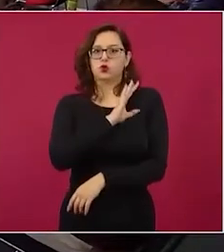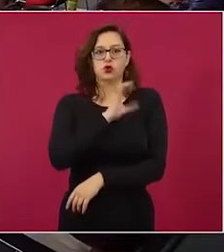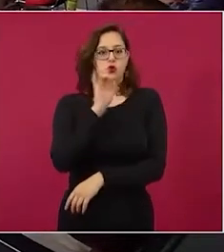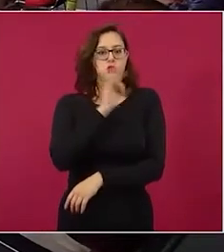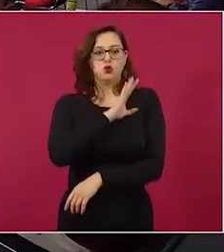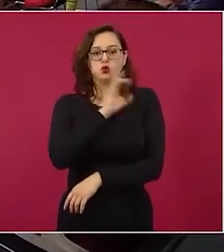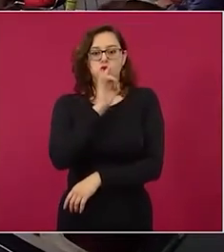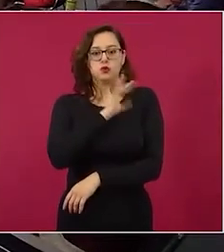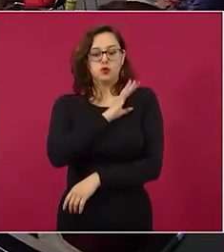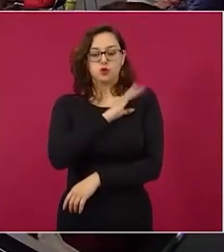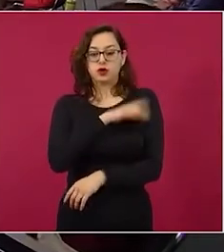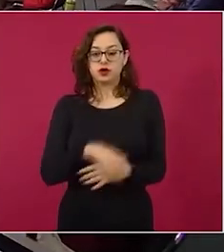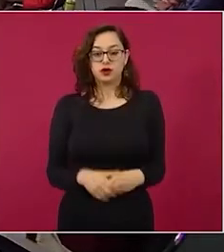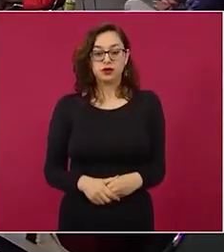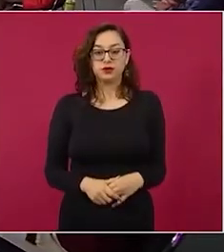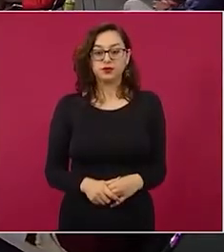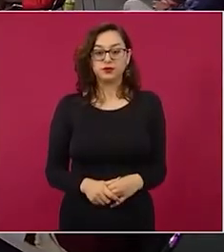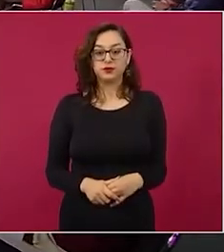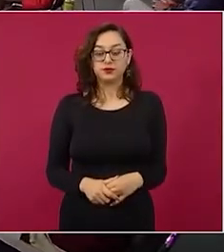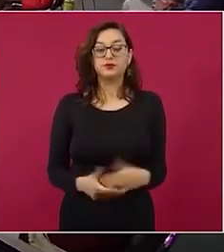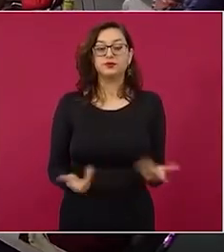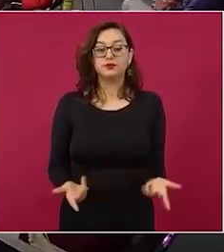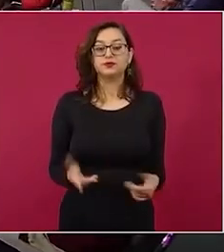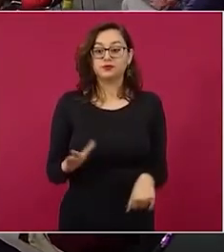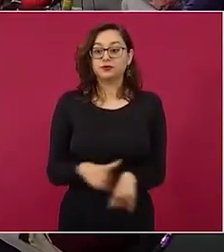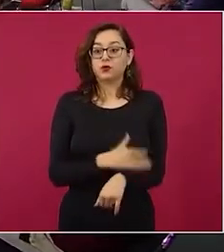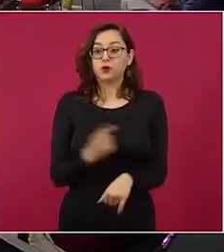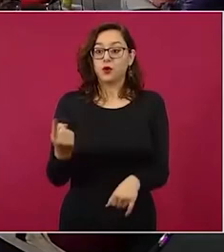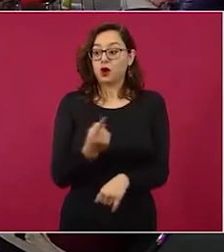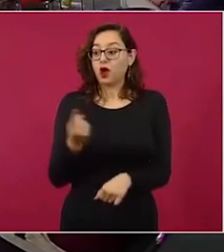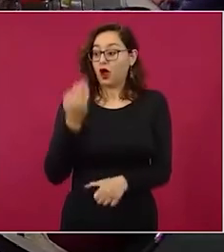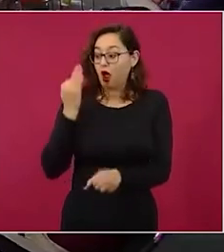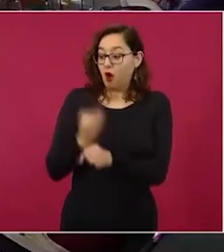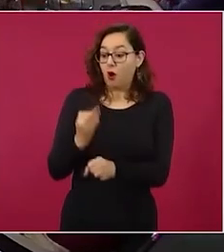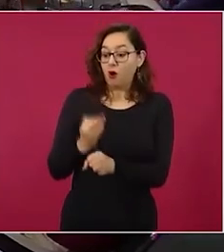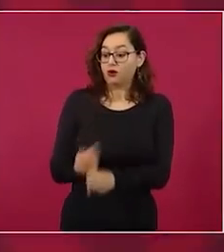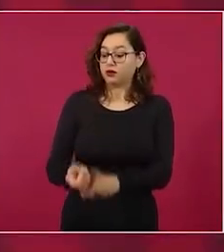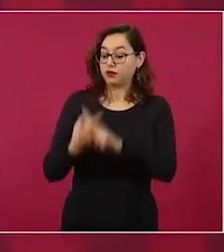para el futuro si un presidente